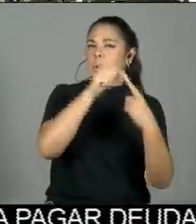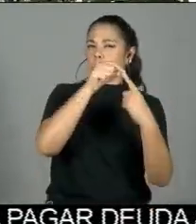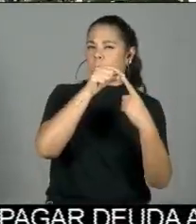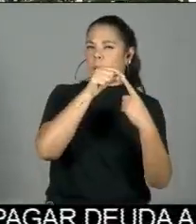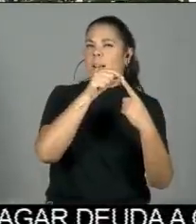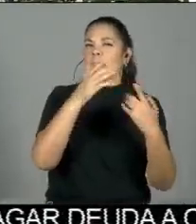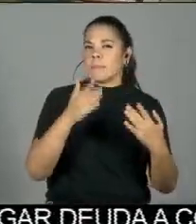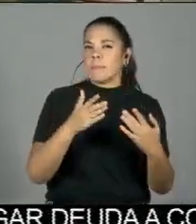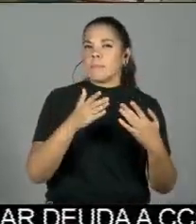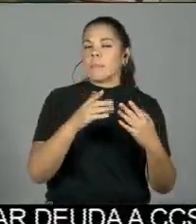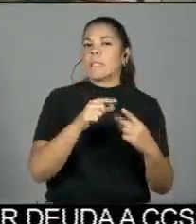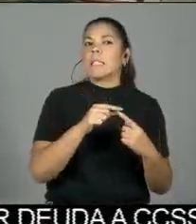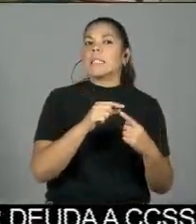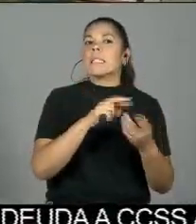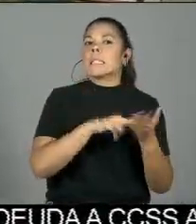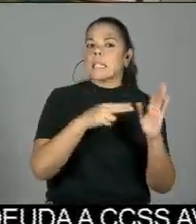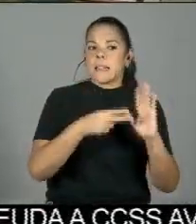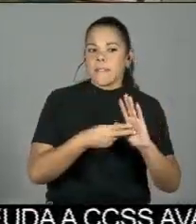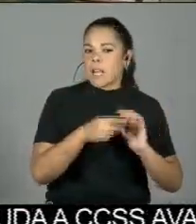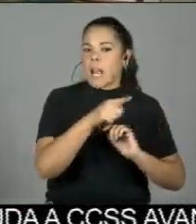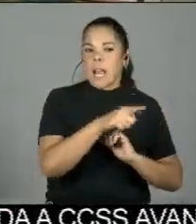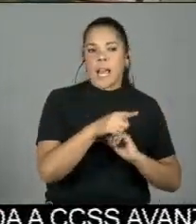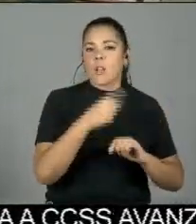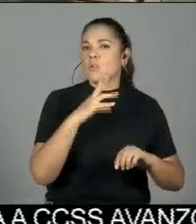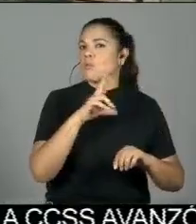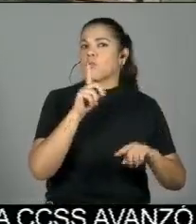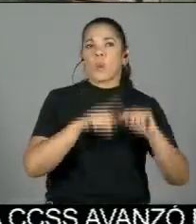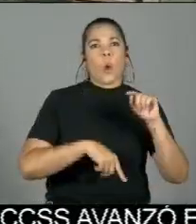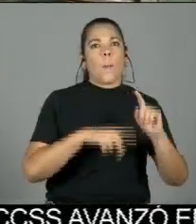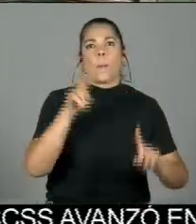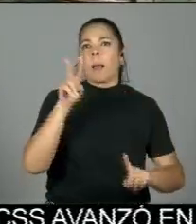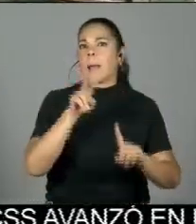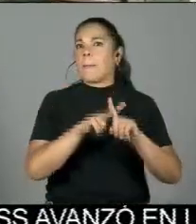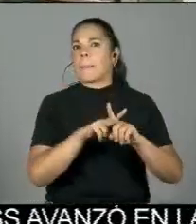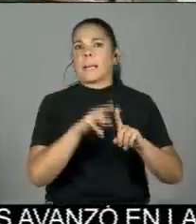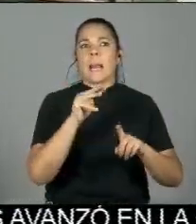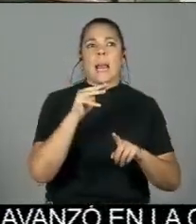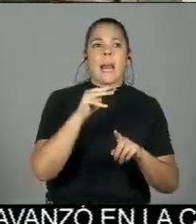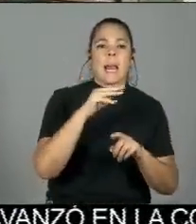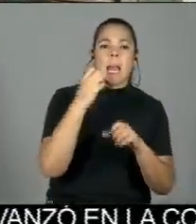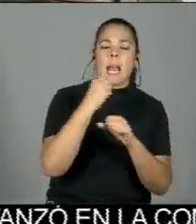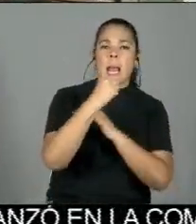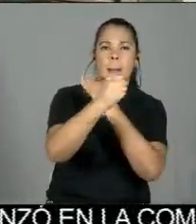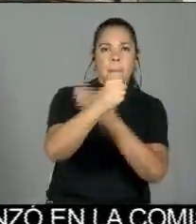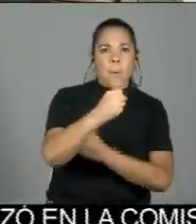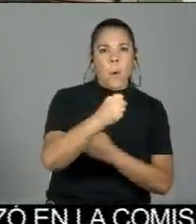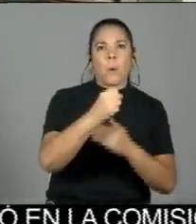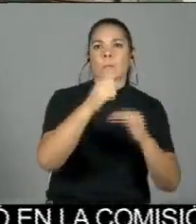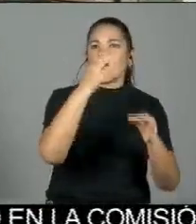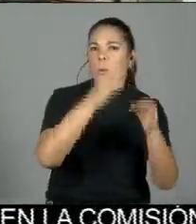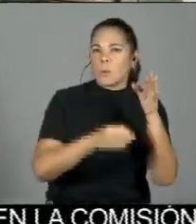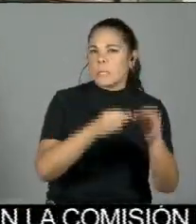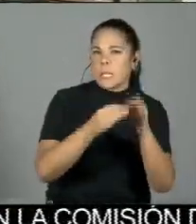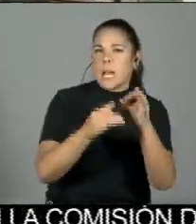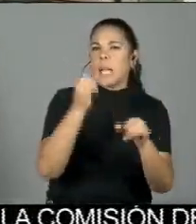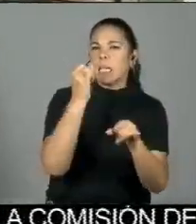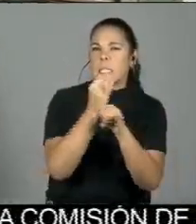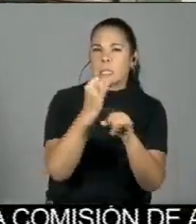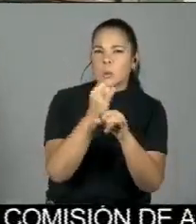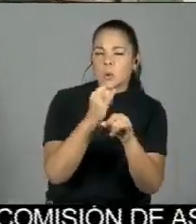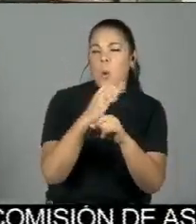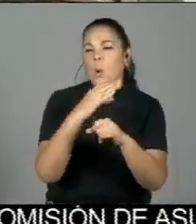es decir, que no deben estar bajo el alero de Mideplan, el Poder Judicial, instituciones, ¿cómo se llama?,